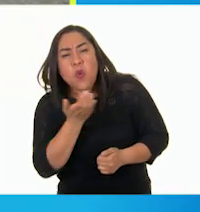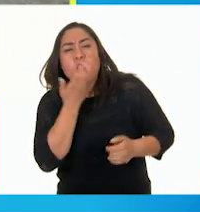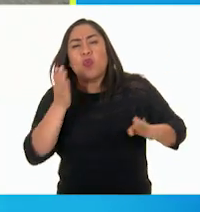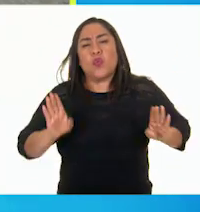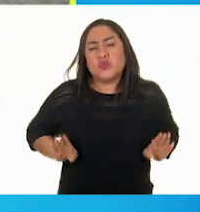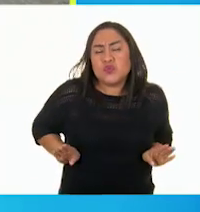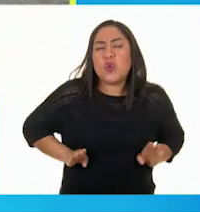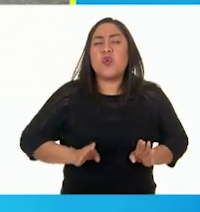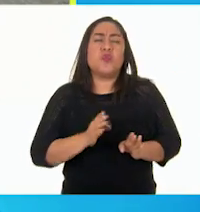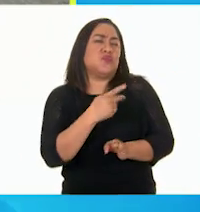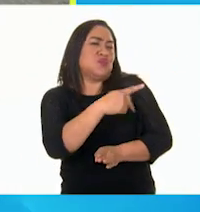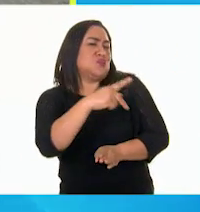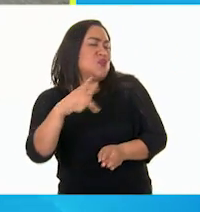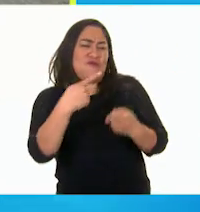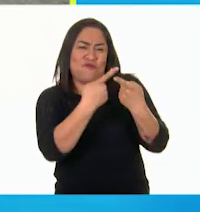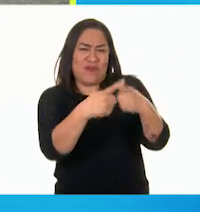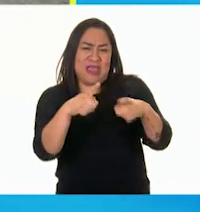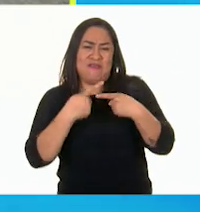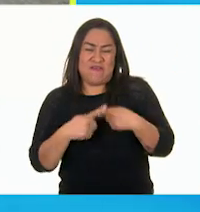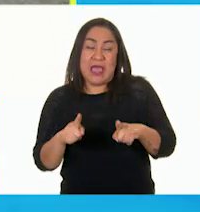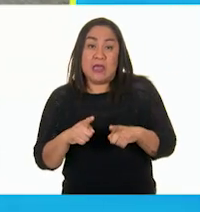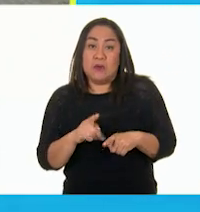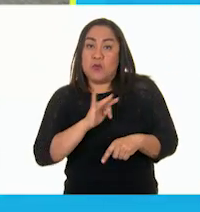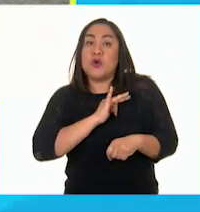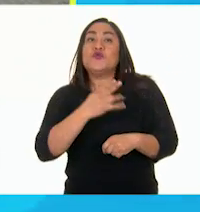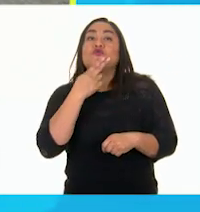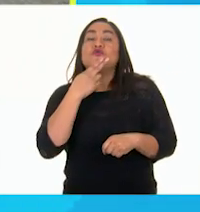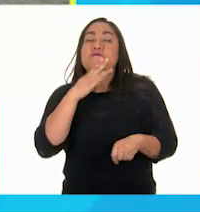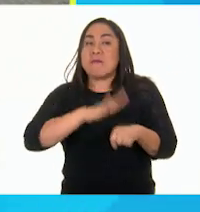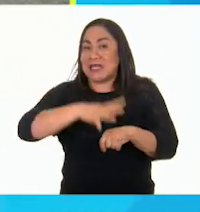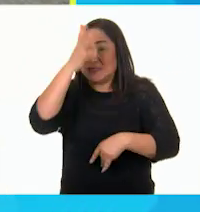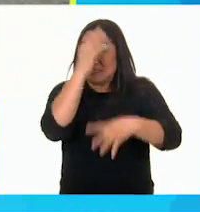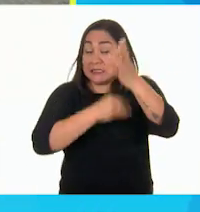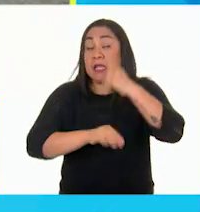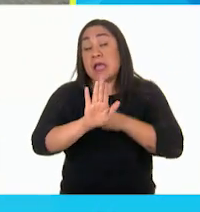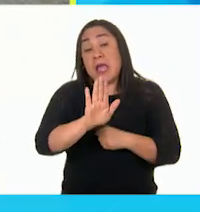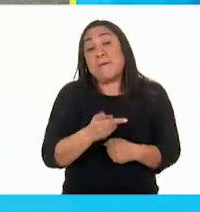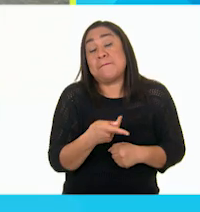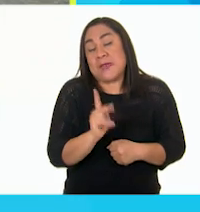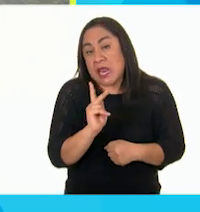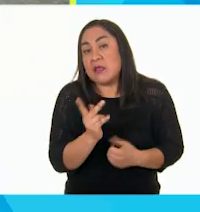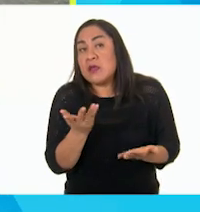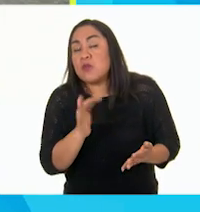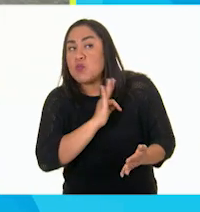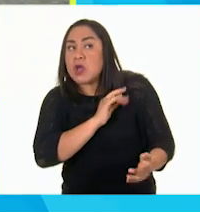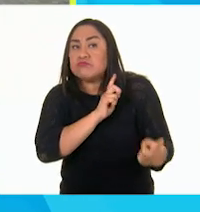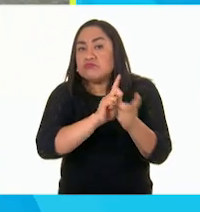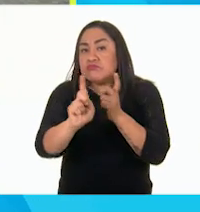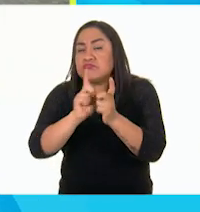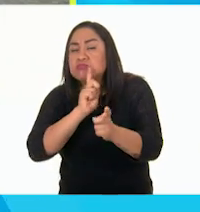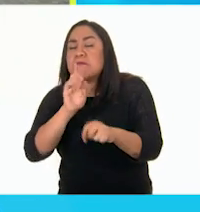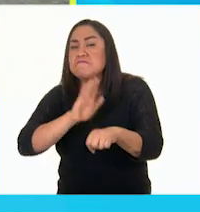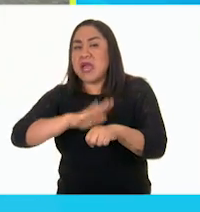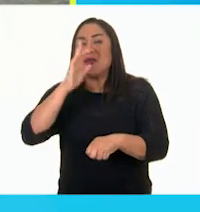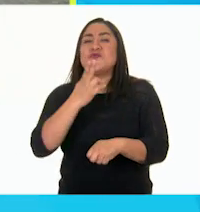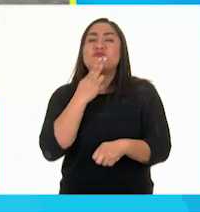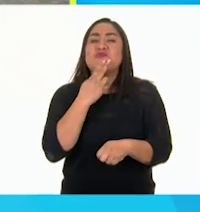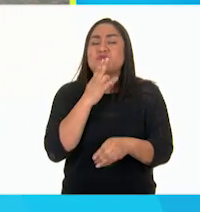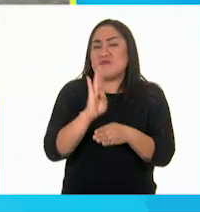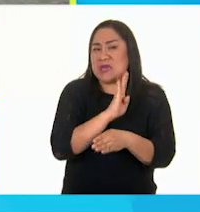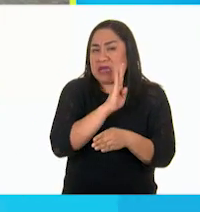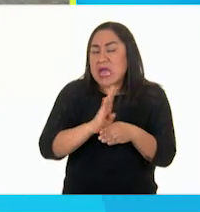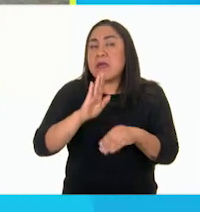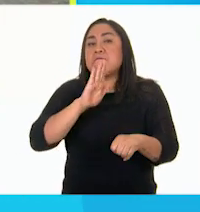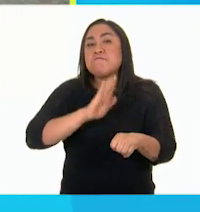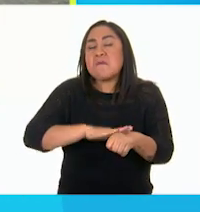tradiciones y prácticas distintas. Eso nos enriquece a todos. Sin embargo, para que nuestra convivencia sea más benéfica y favorezca el